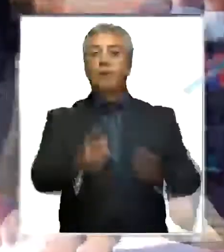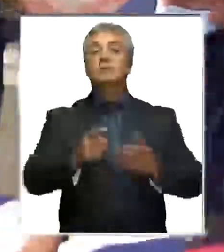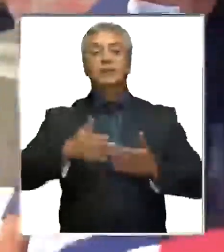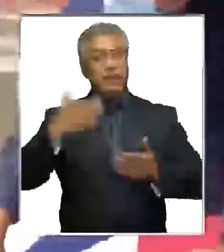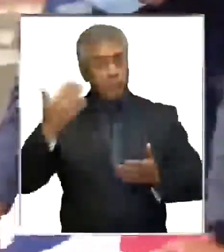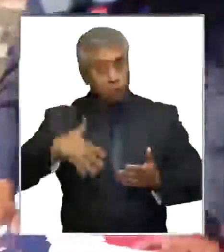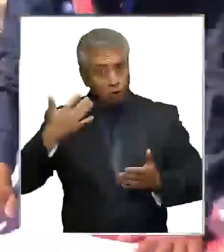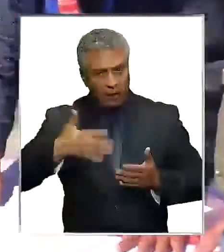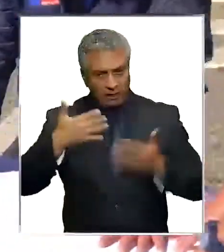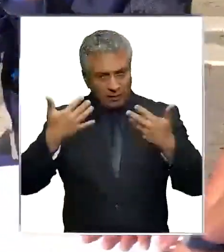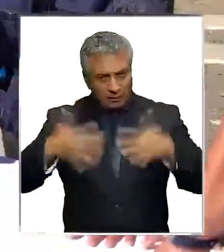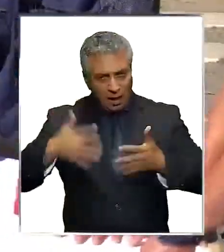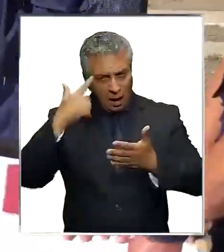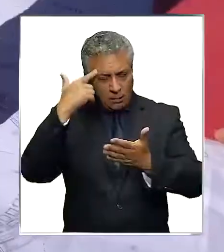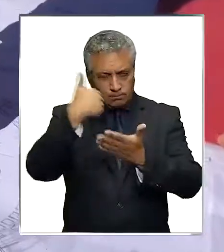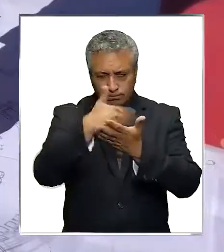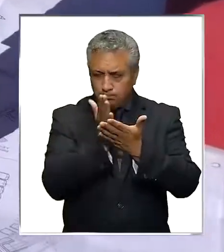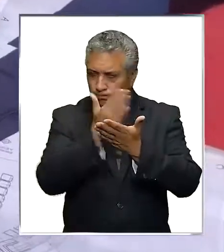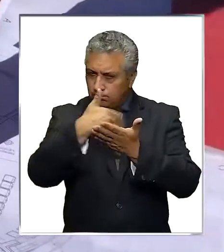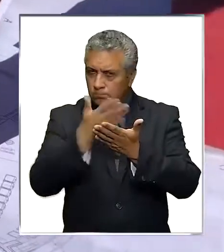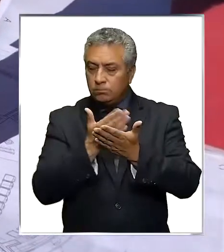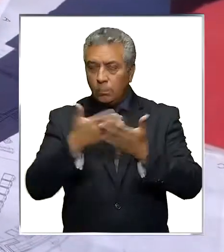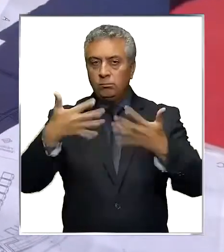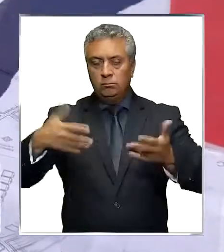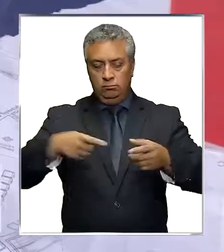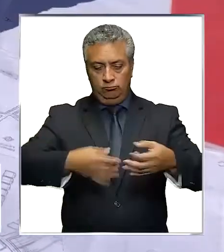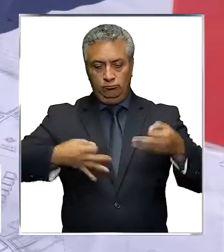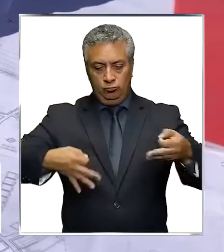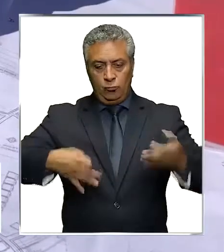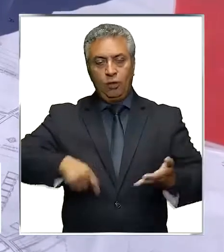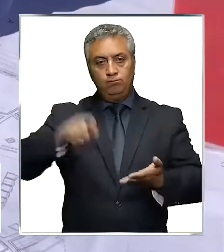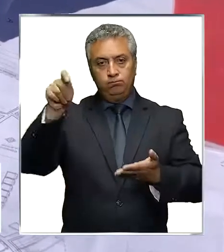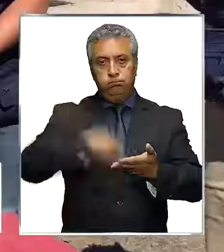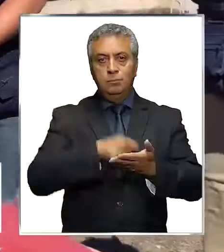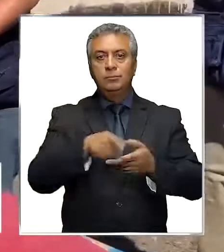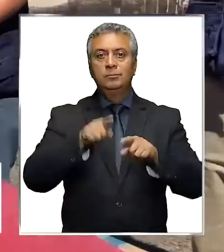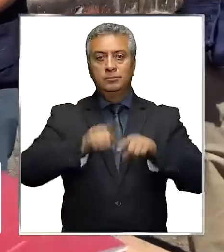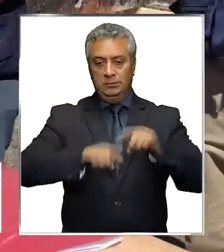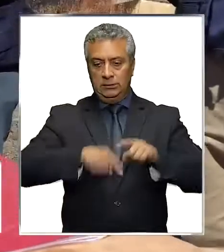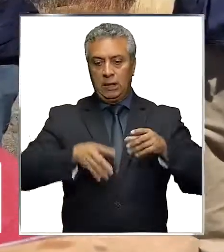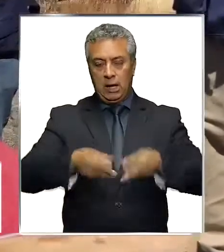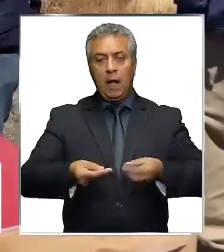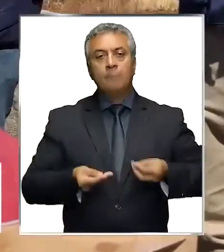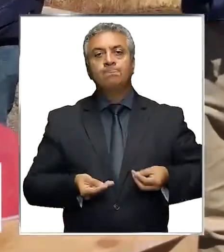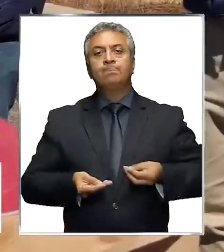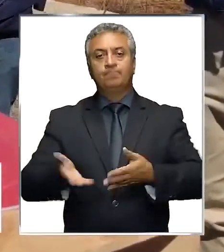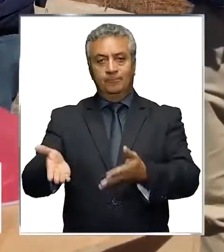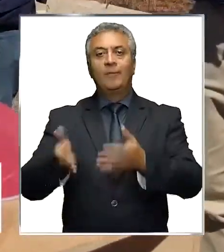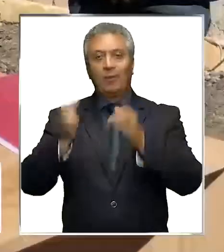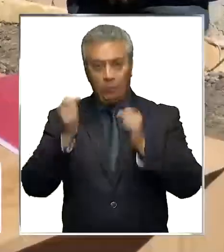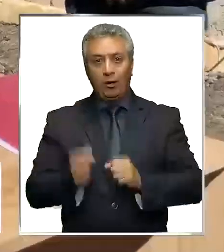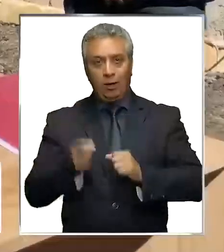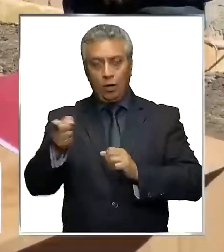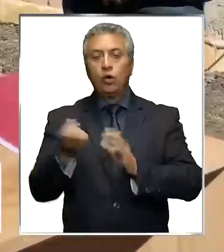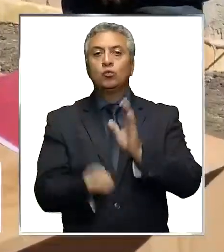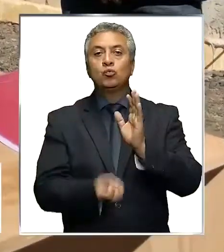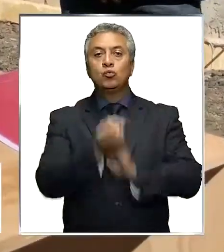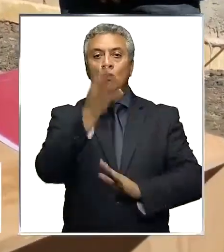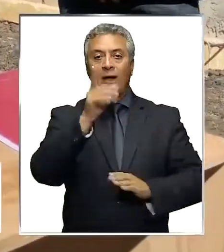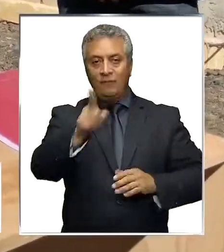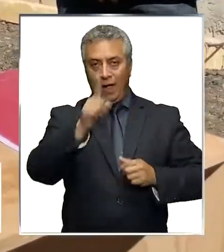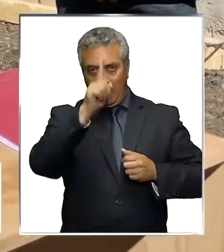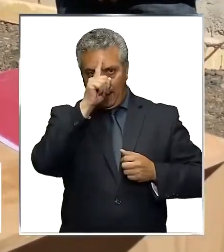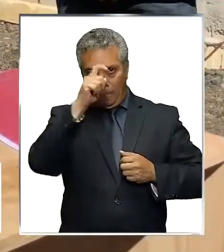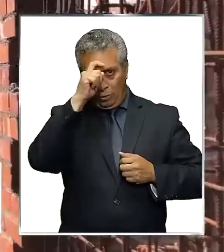Tras un importante proceso de planificación y gestión, se firmó el documento de traspaso de terreno que permitirá finalizar las obras de la nueva